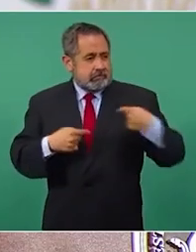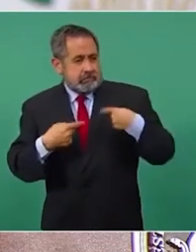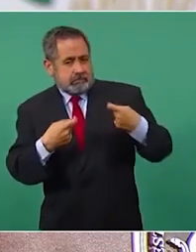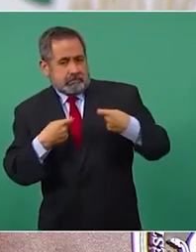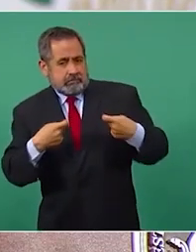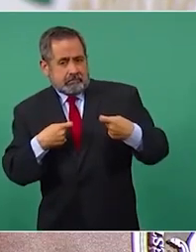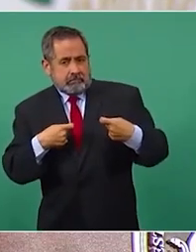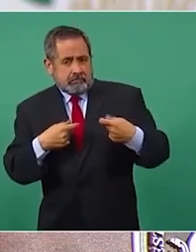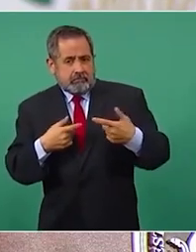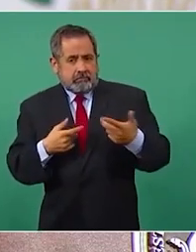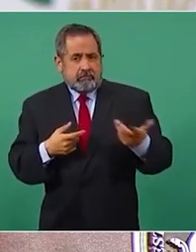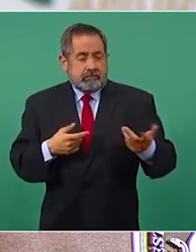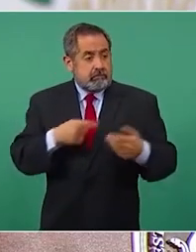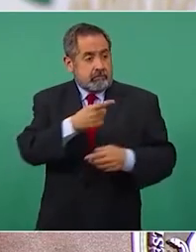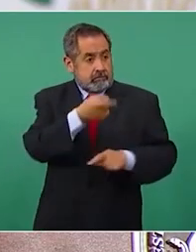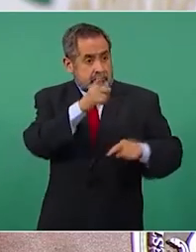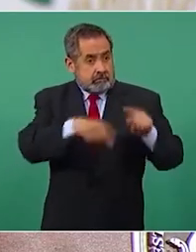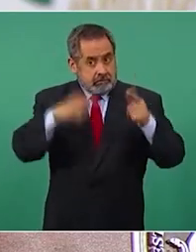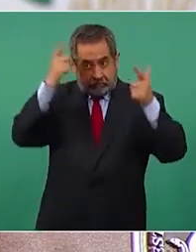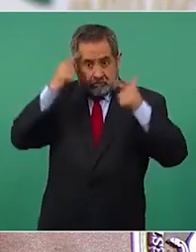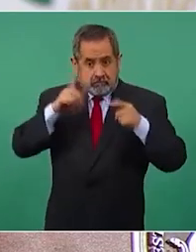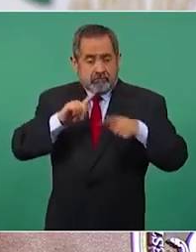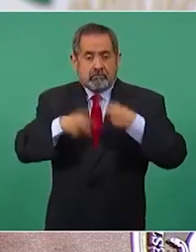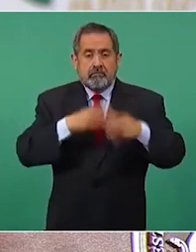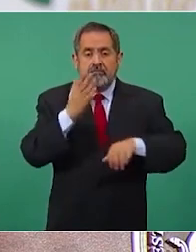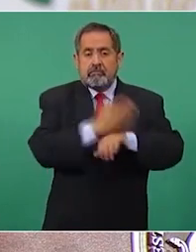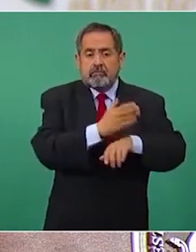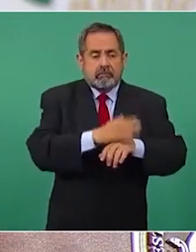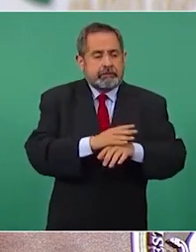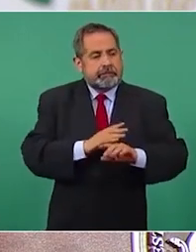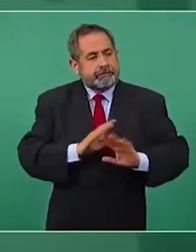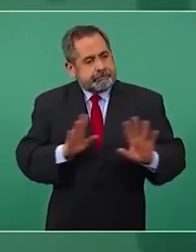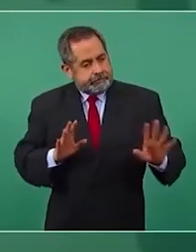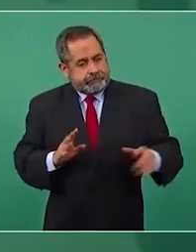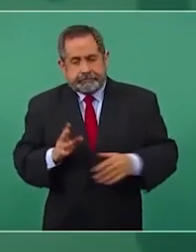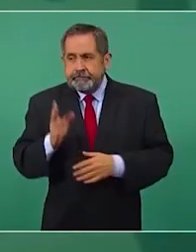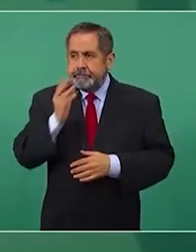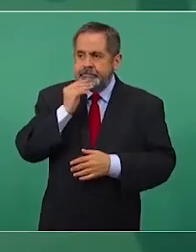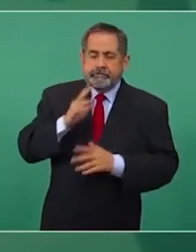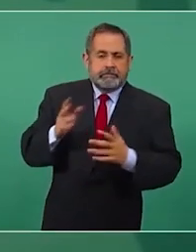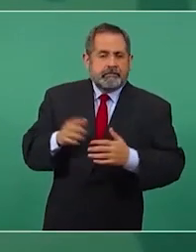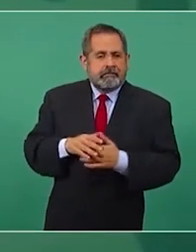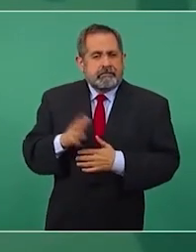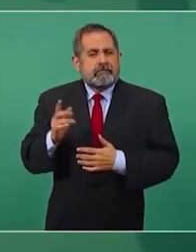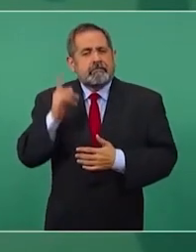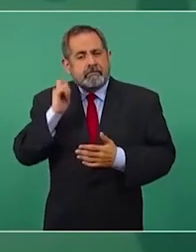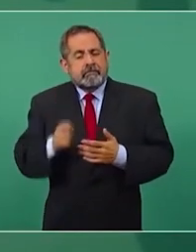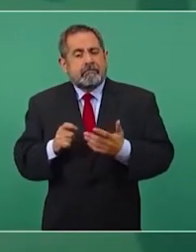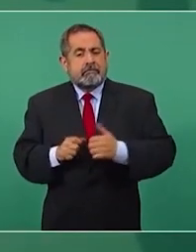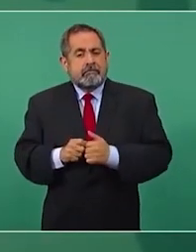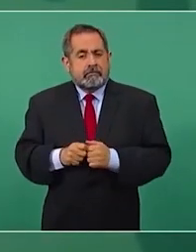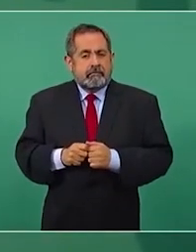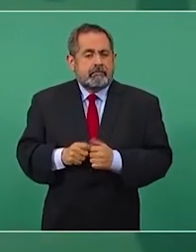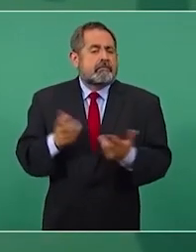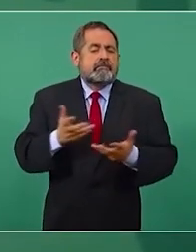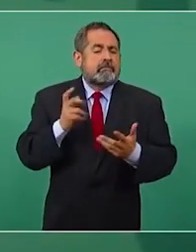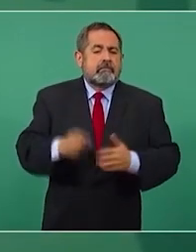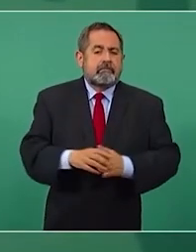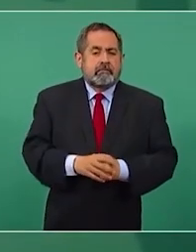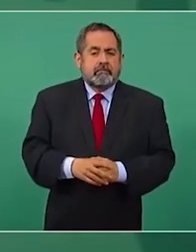te voy a sancionar. Y dice, ya no se atrevieron. Pero, ¿qué creen que me hacen